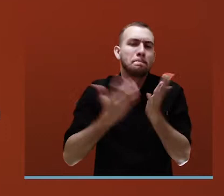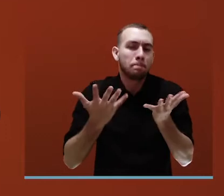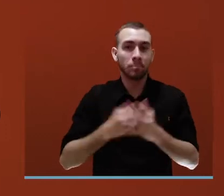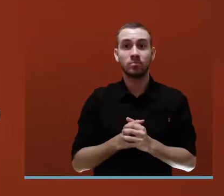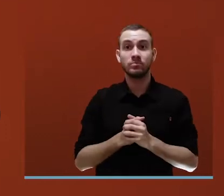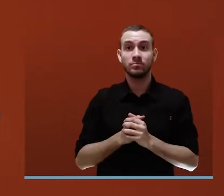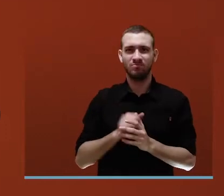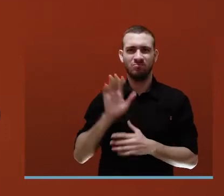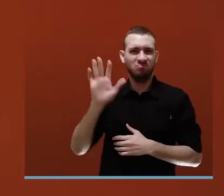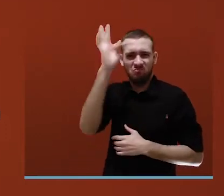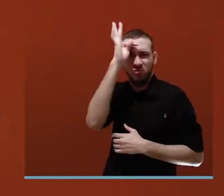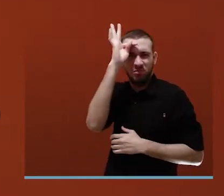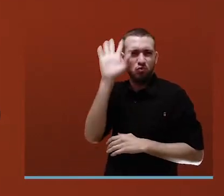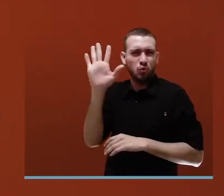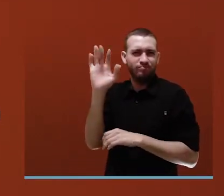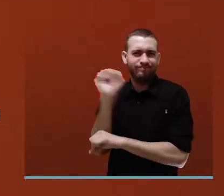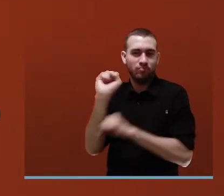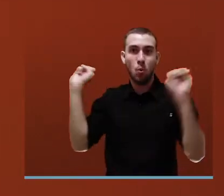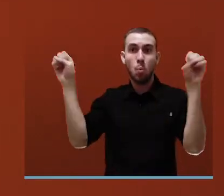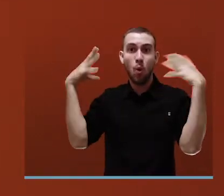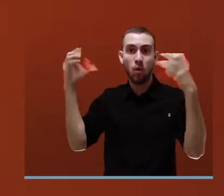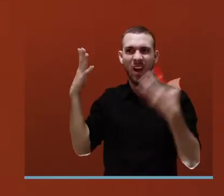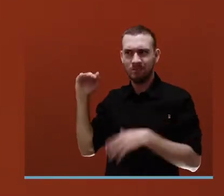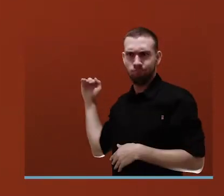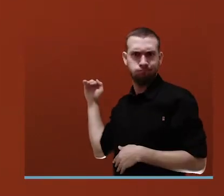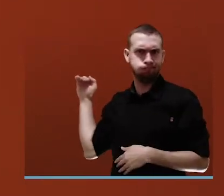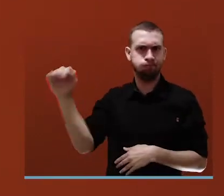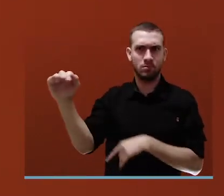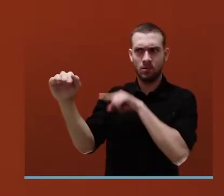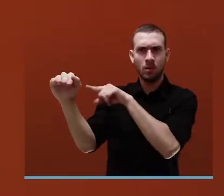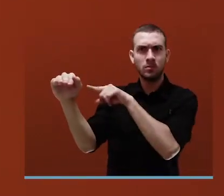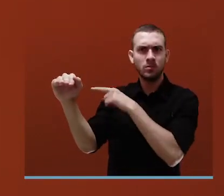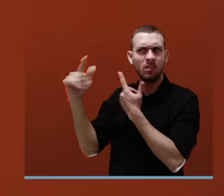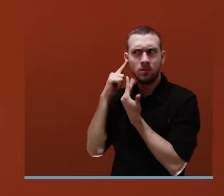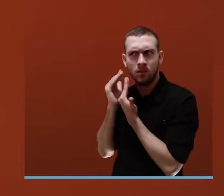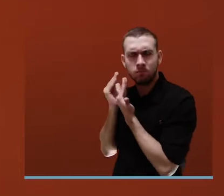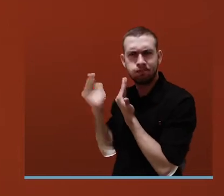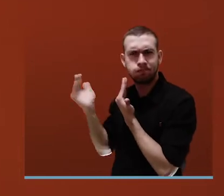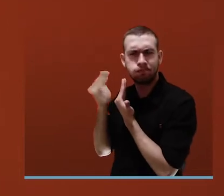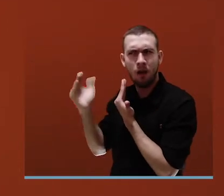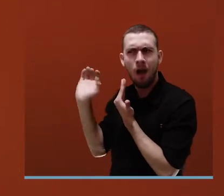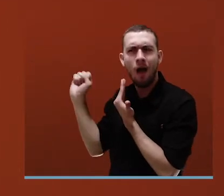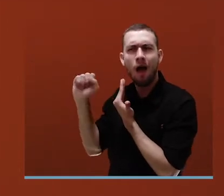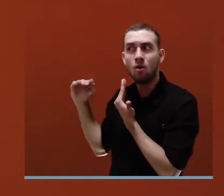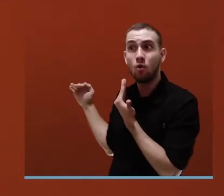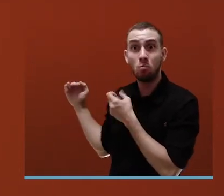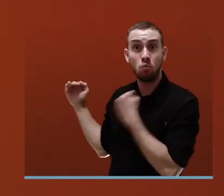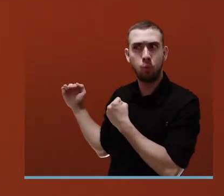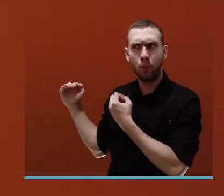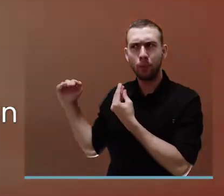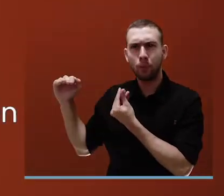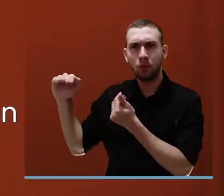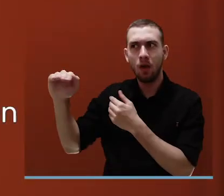cuando escuchamos el sonido de una ambulancia pasar a nuestro lado, el cambio del sonido en tono y volumen nos permite descifrar su